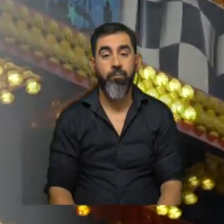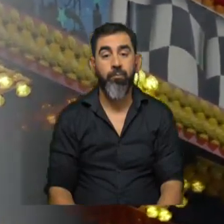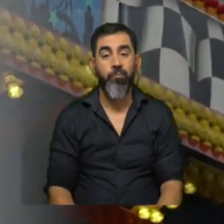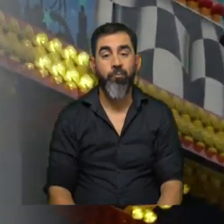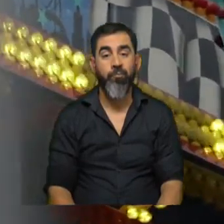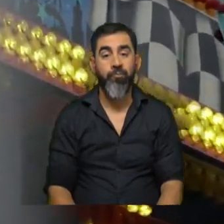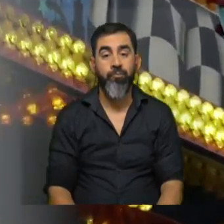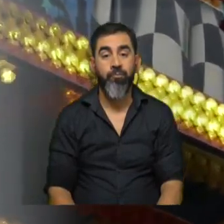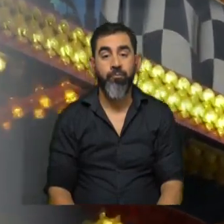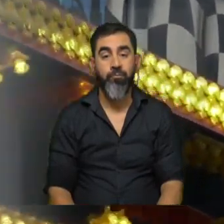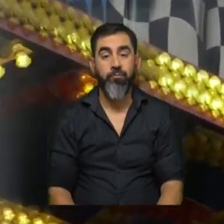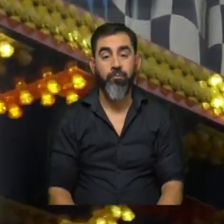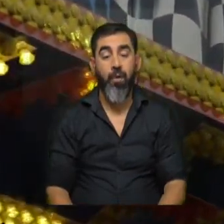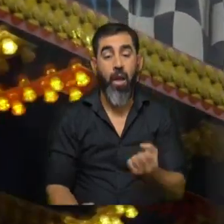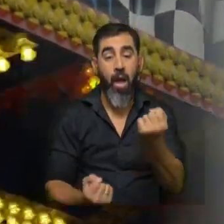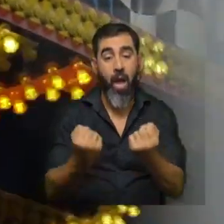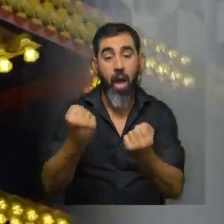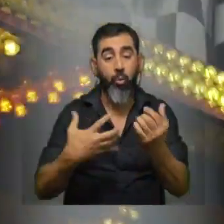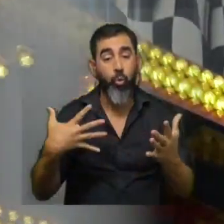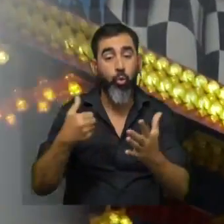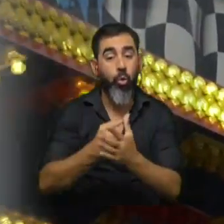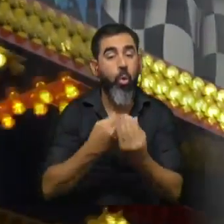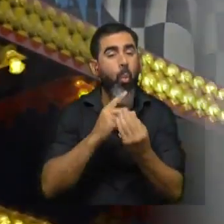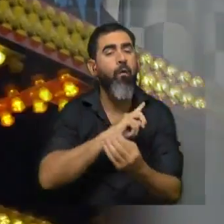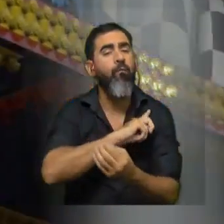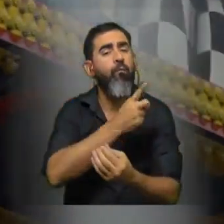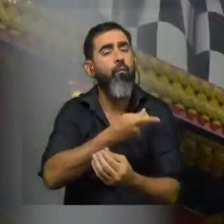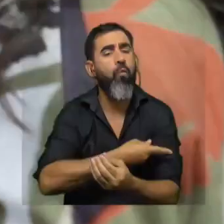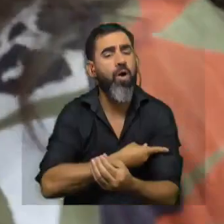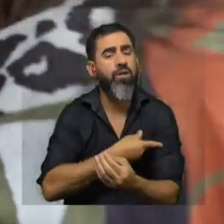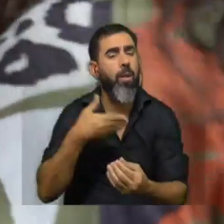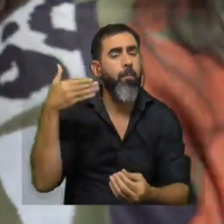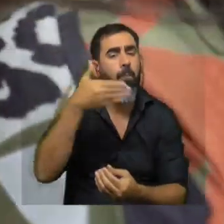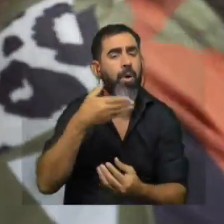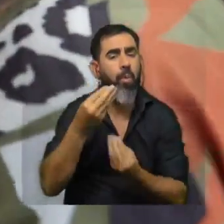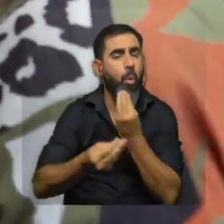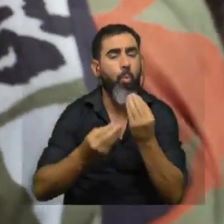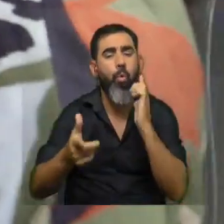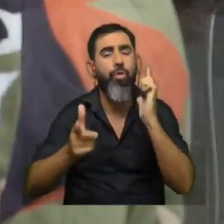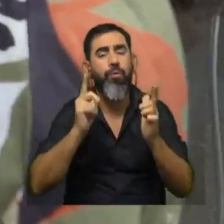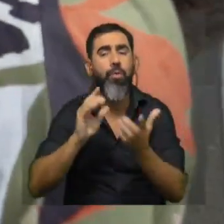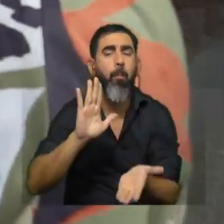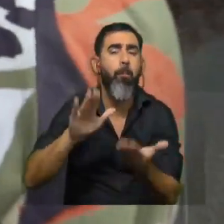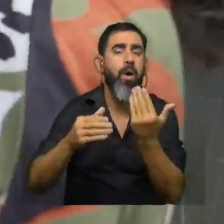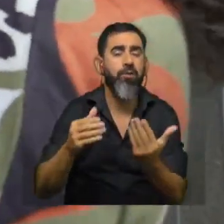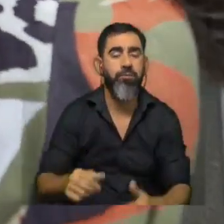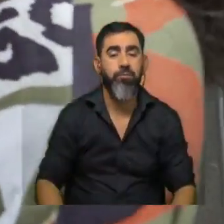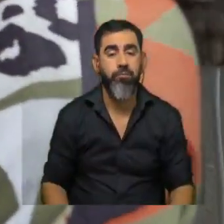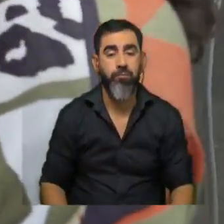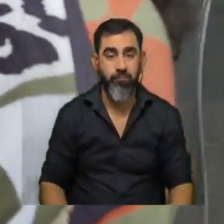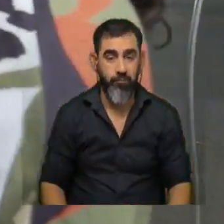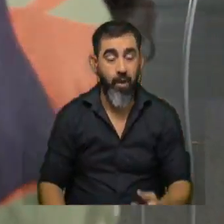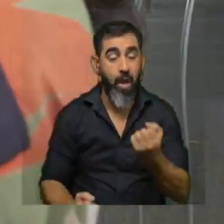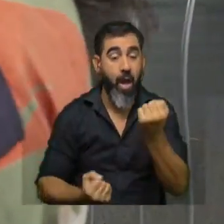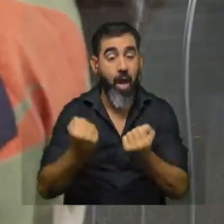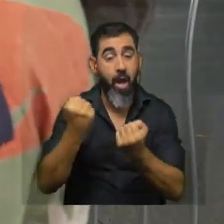en los autitos chocadores entonces ¿qué fuerzas están involucradas y cómo hacemos para divertirnos más? bueno en los autitos chocadores